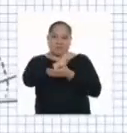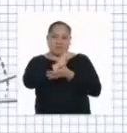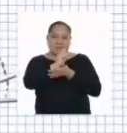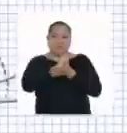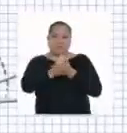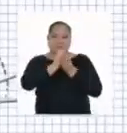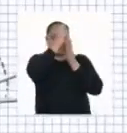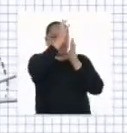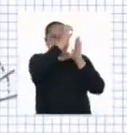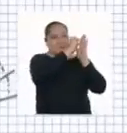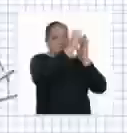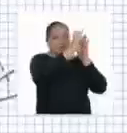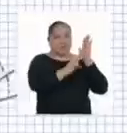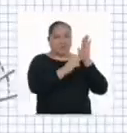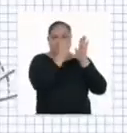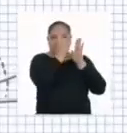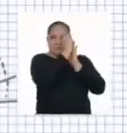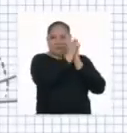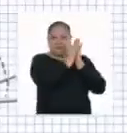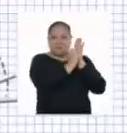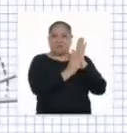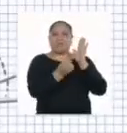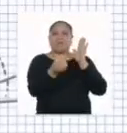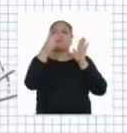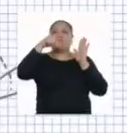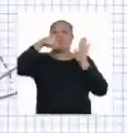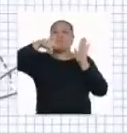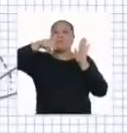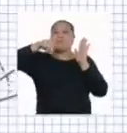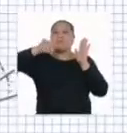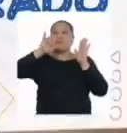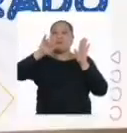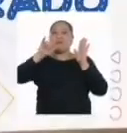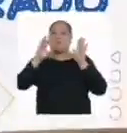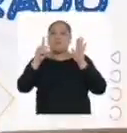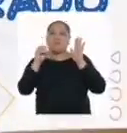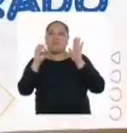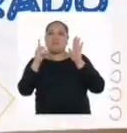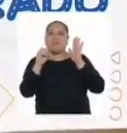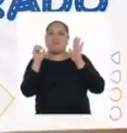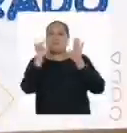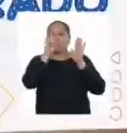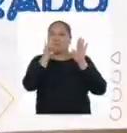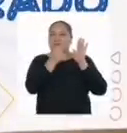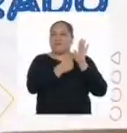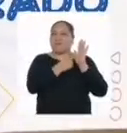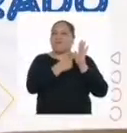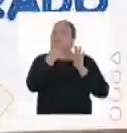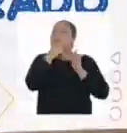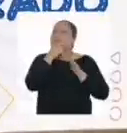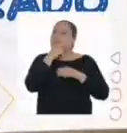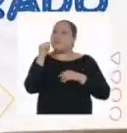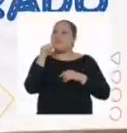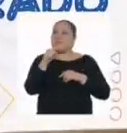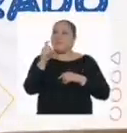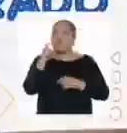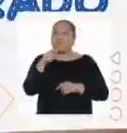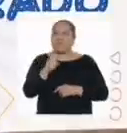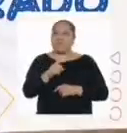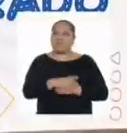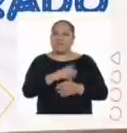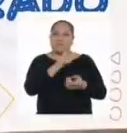anotaste en esa pizarra es la cantidad de gotas de yodo utilizadas. Entonces, ¿tendríamos que